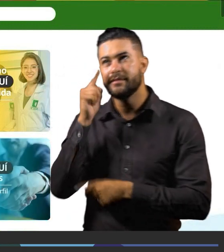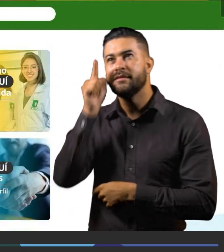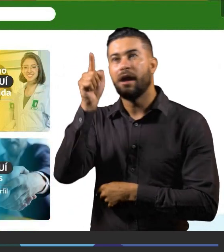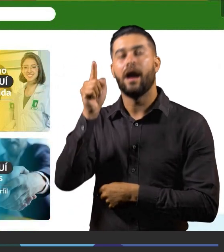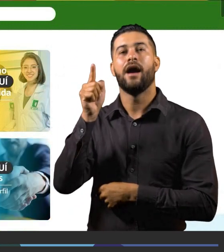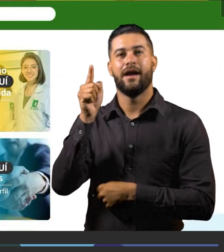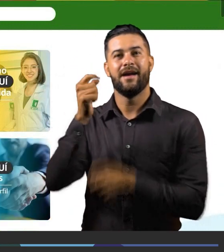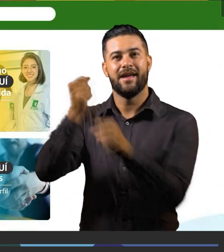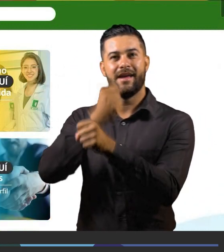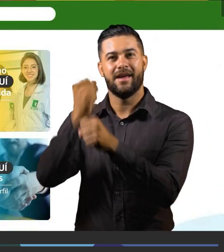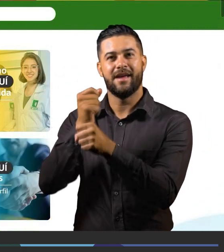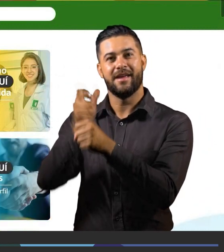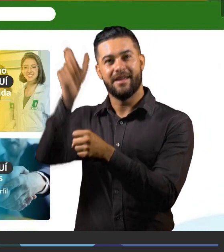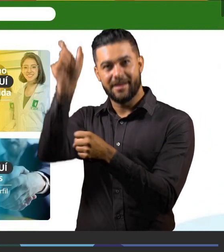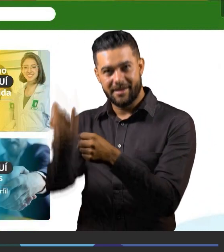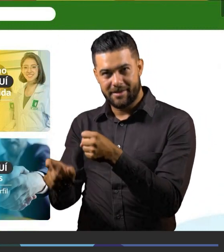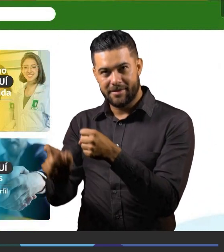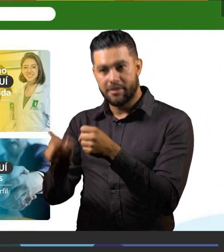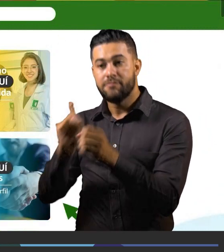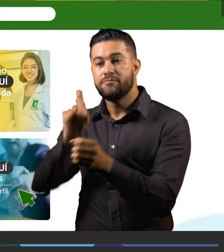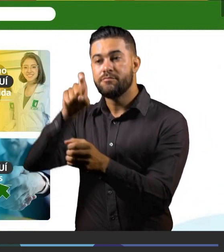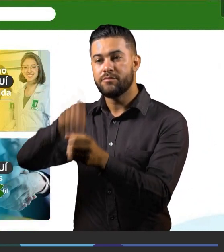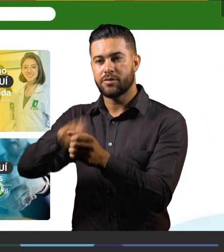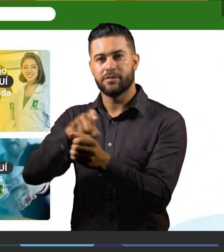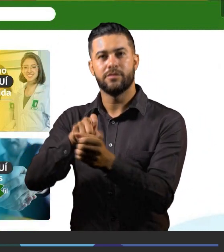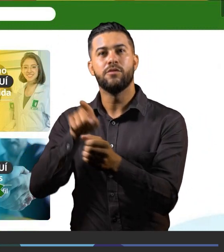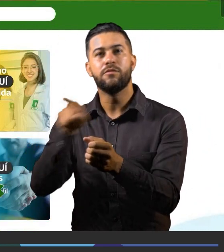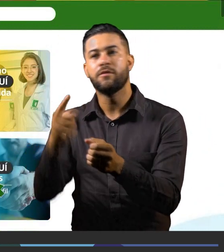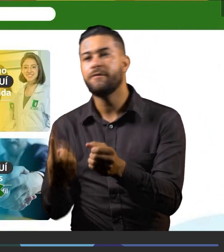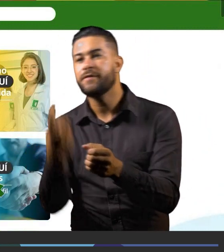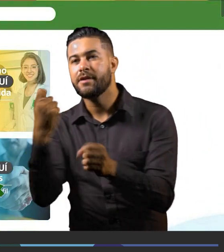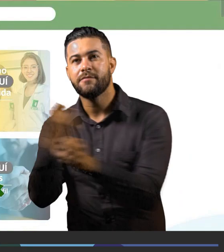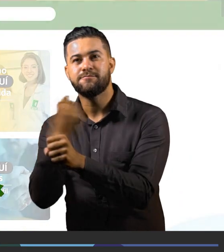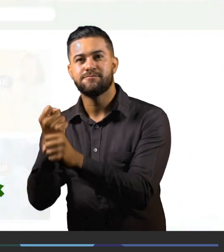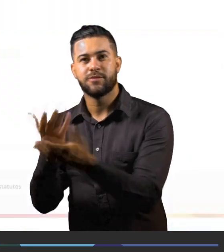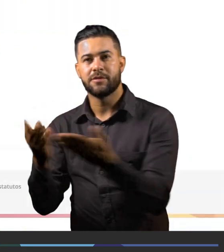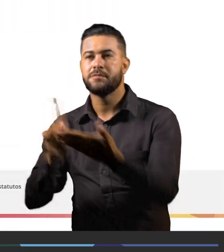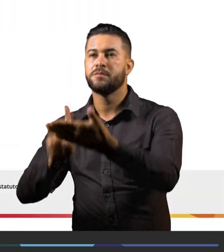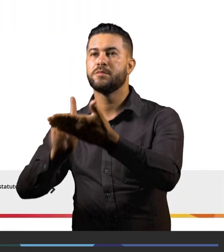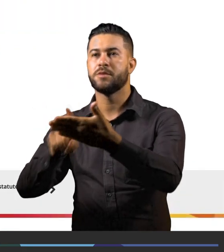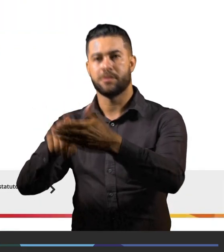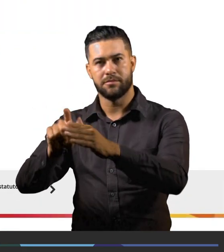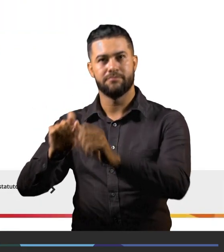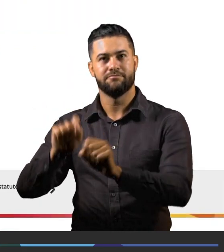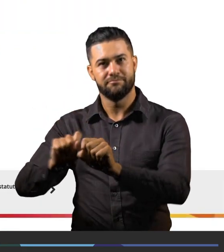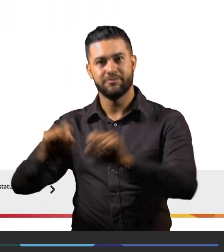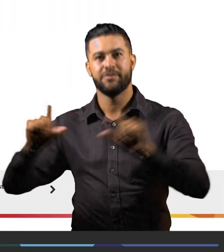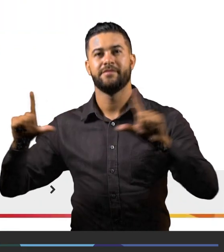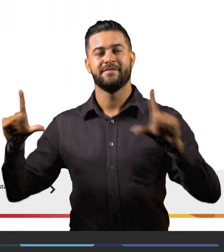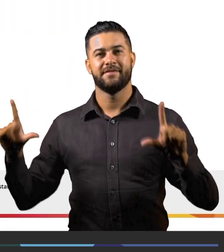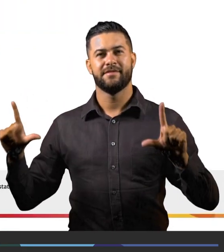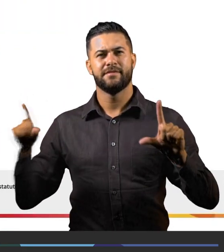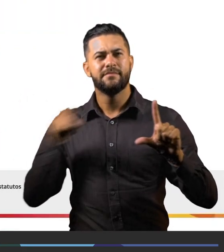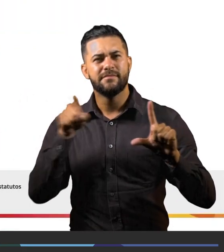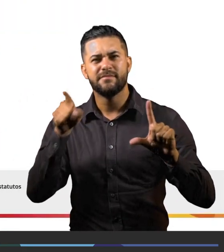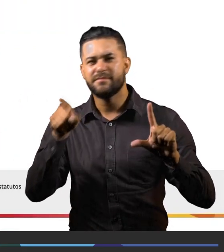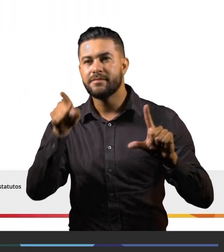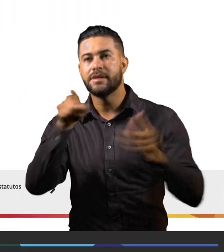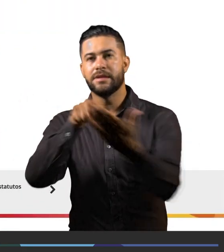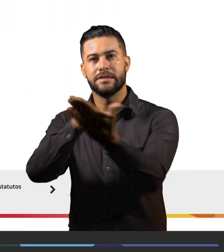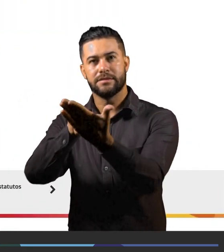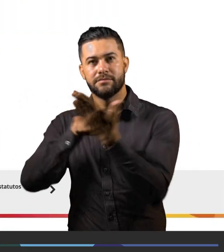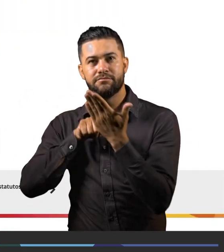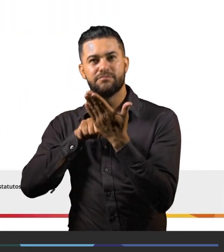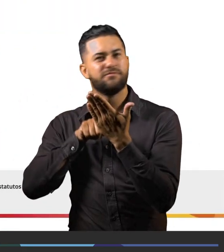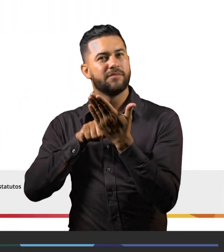Empleador, registre aquí sus vacantes y darle clic. Acto seguido, te cargará la opción